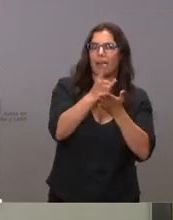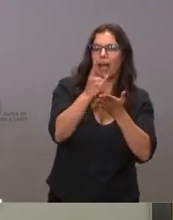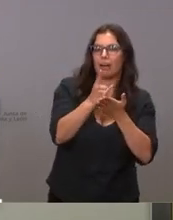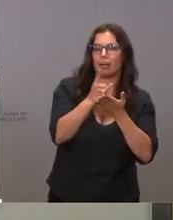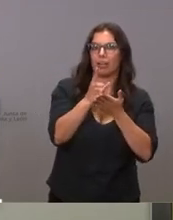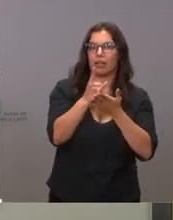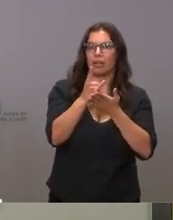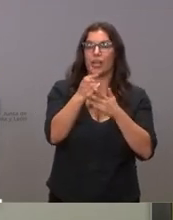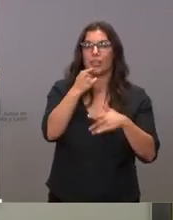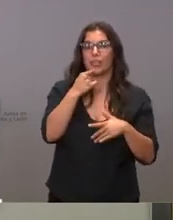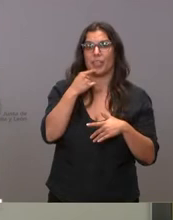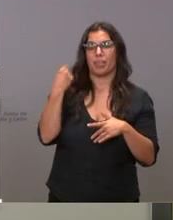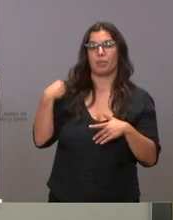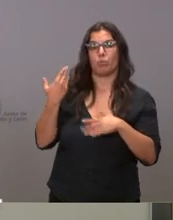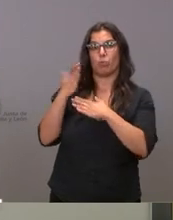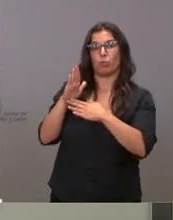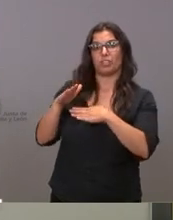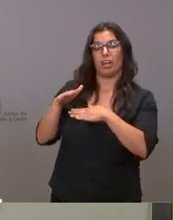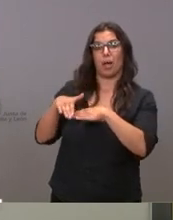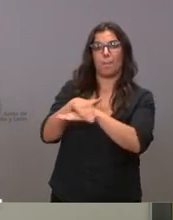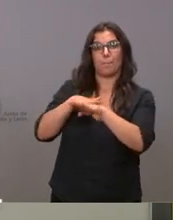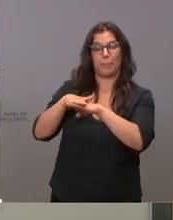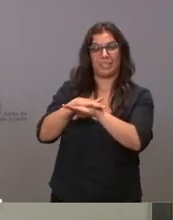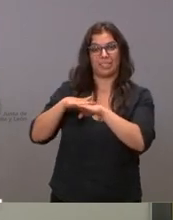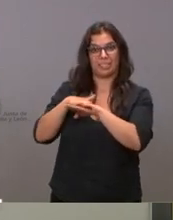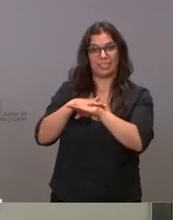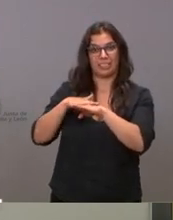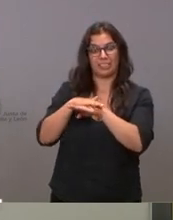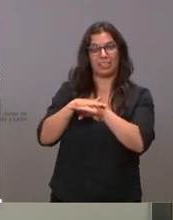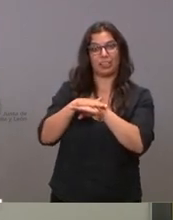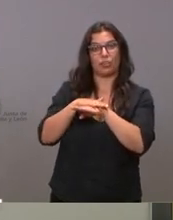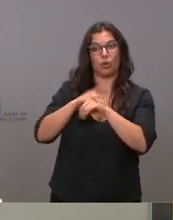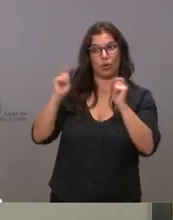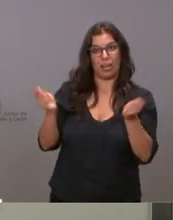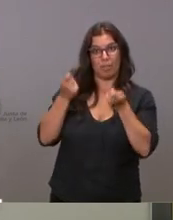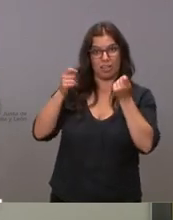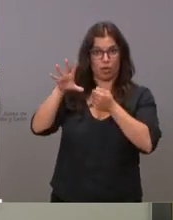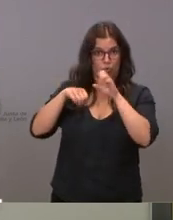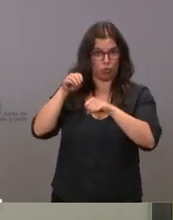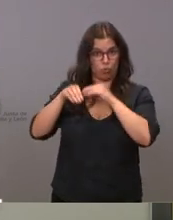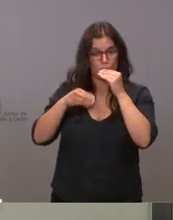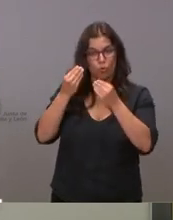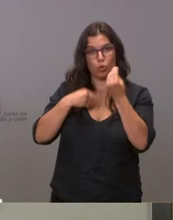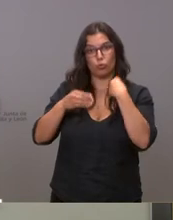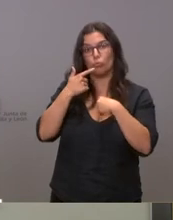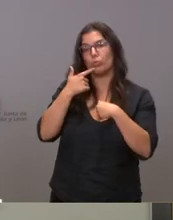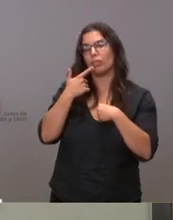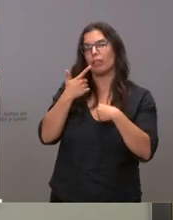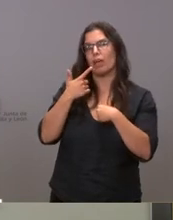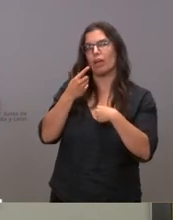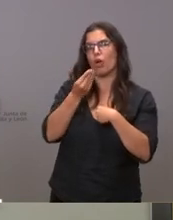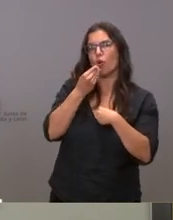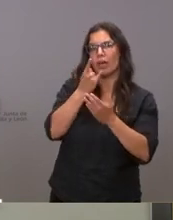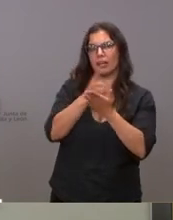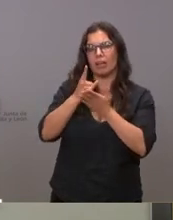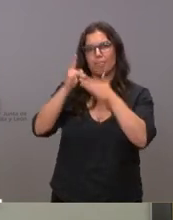de la crítica que han hecho a la propuesta de la campaña del ministro de consumo que uno de los argumentos era ese que las